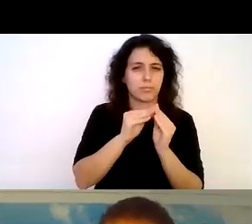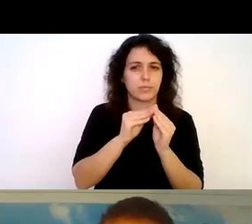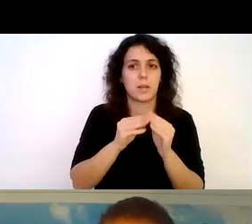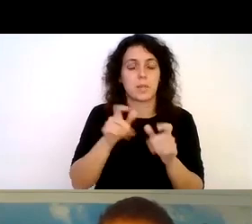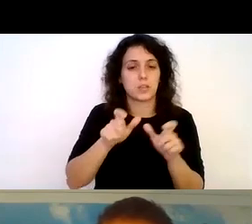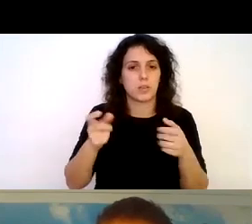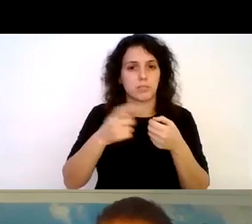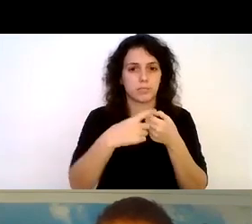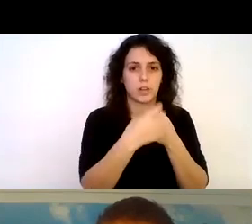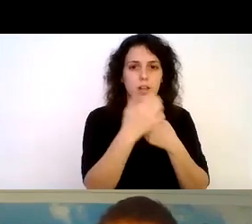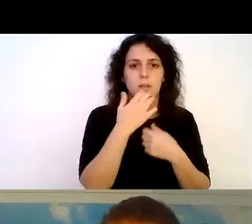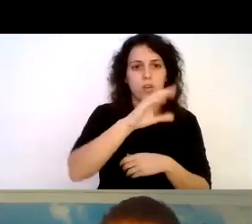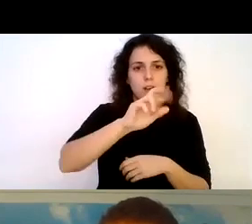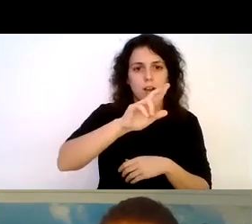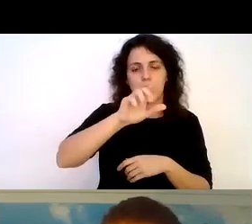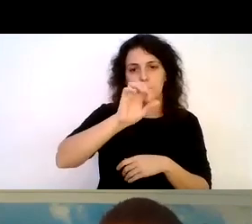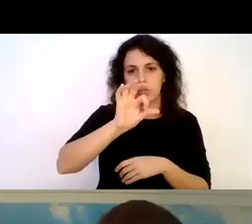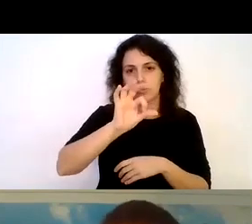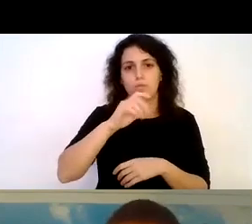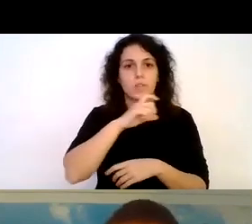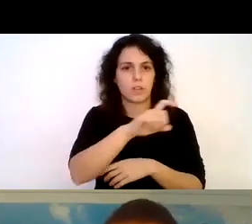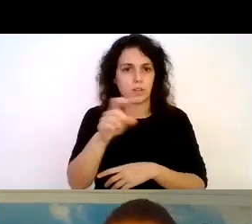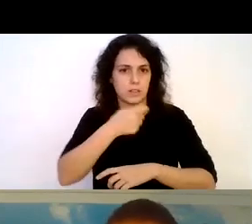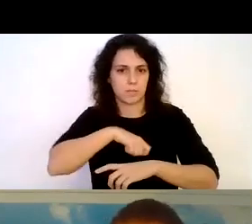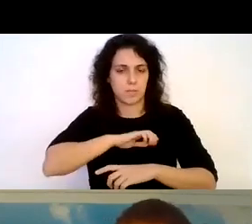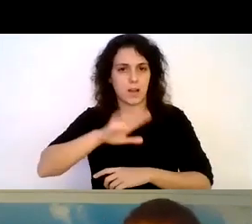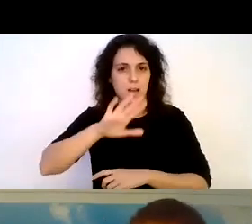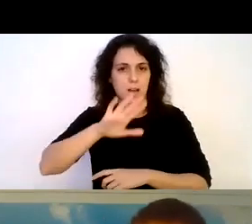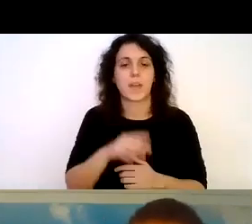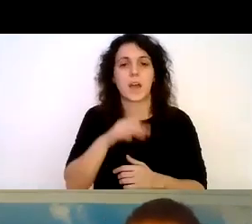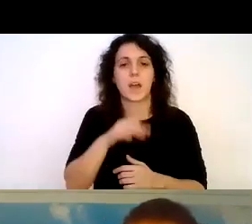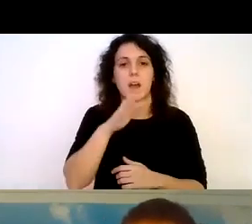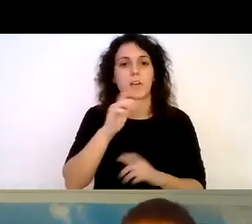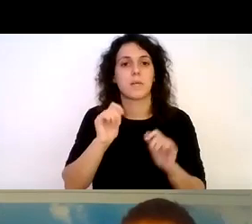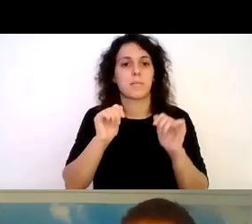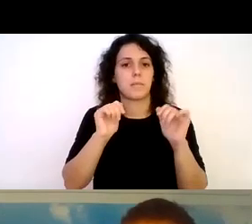Carlos la fundación también en España así que voy a comenzar